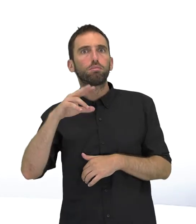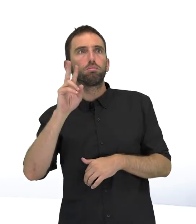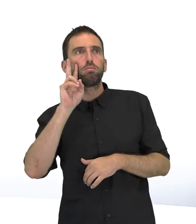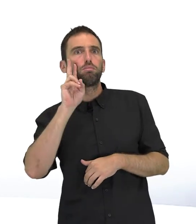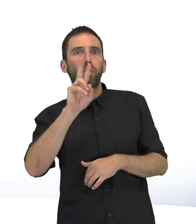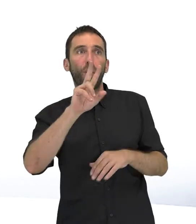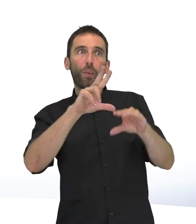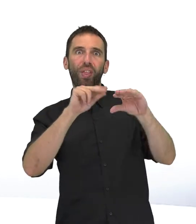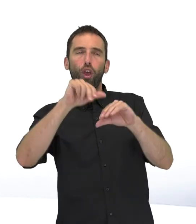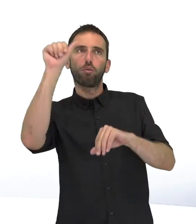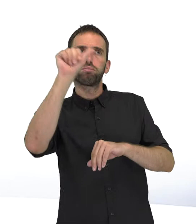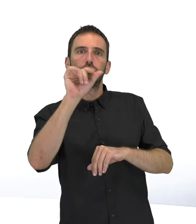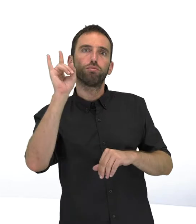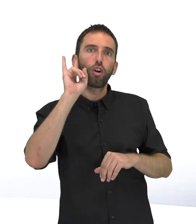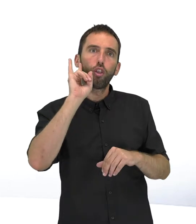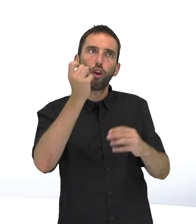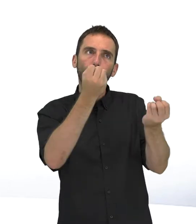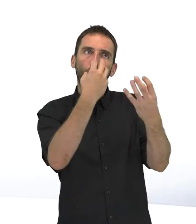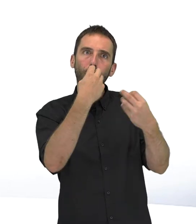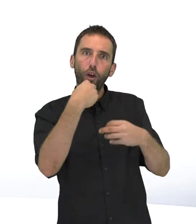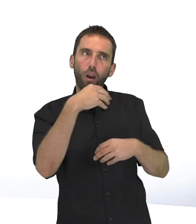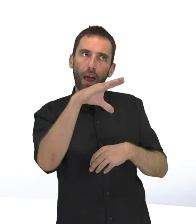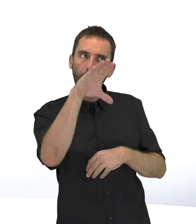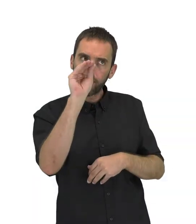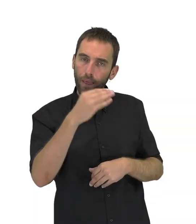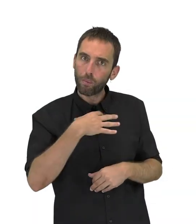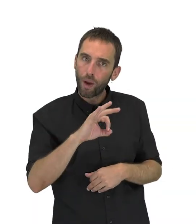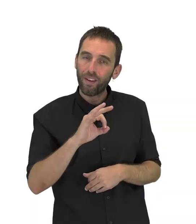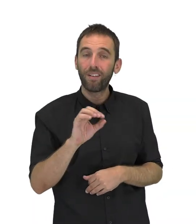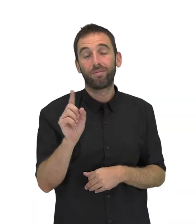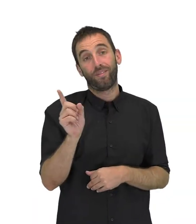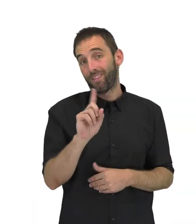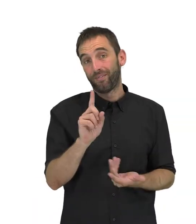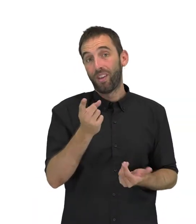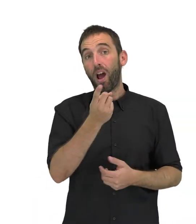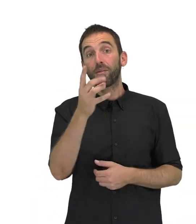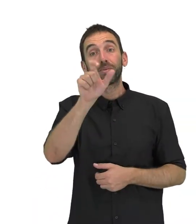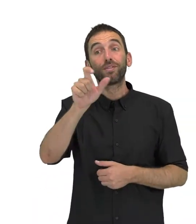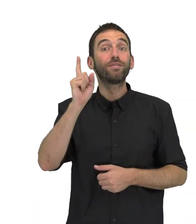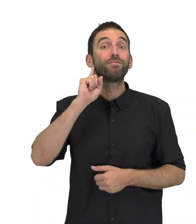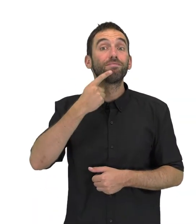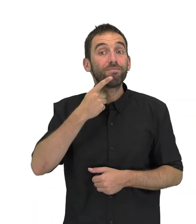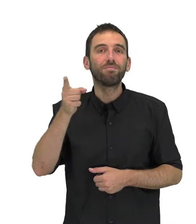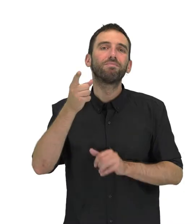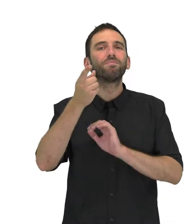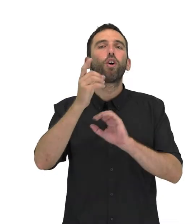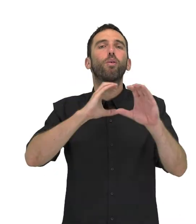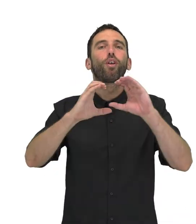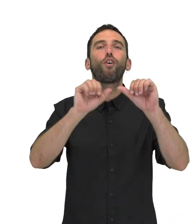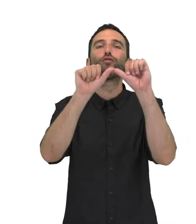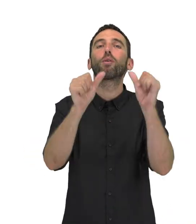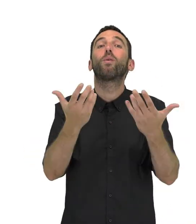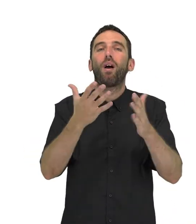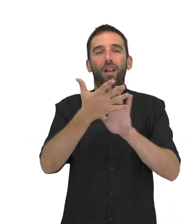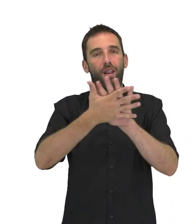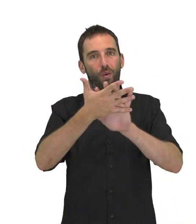comprender la información sonora de un vídeo? Pues no. Hay personas sordas cuya forma de comunicarse es mediante la lengua